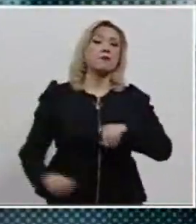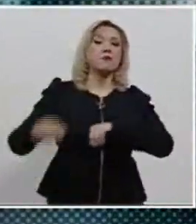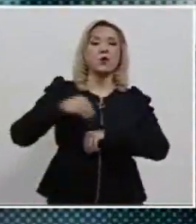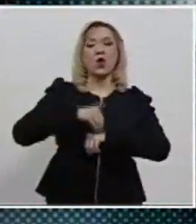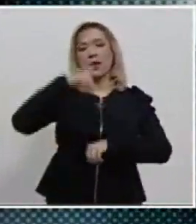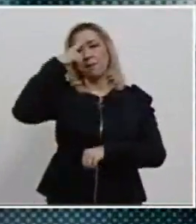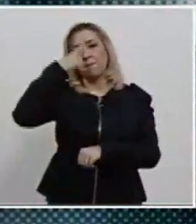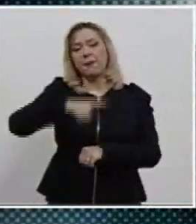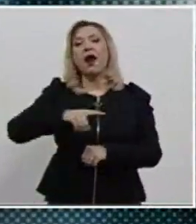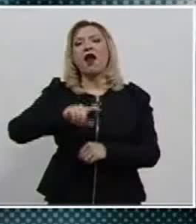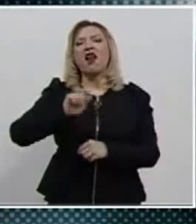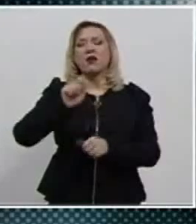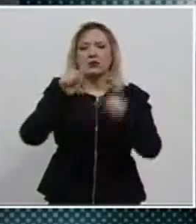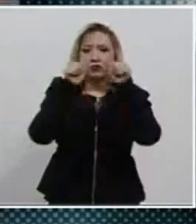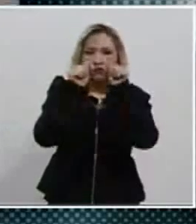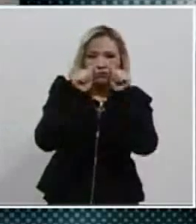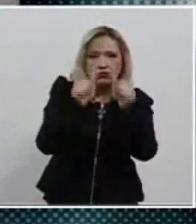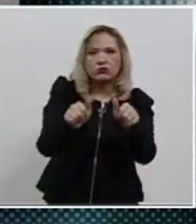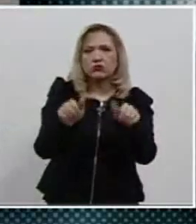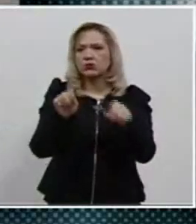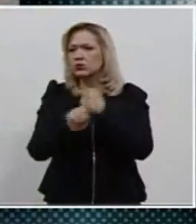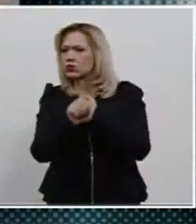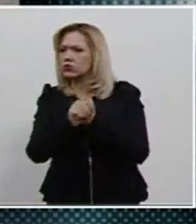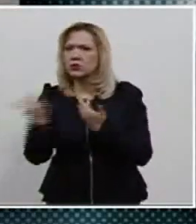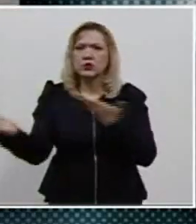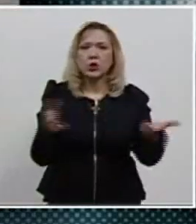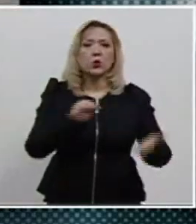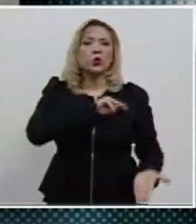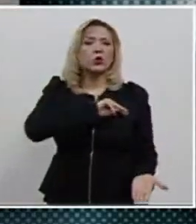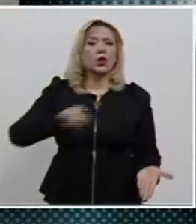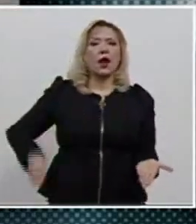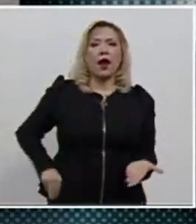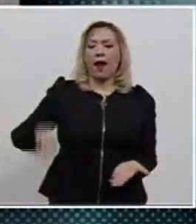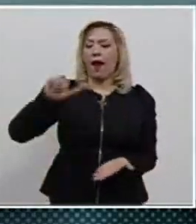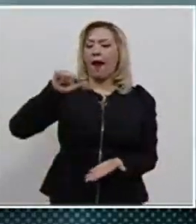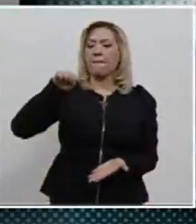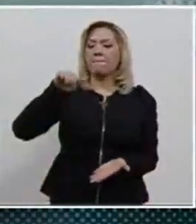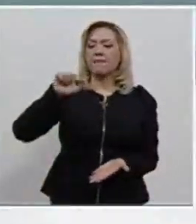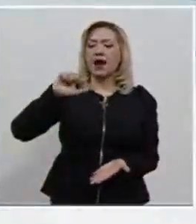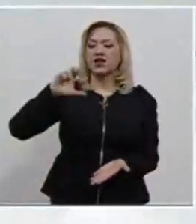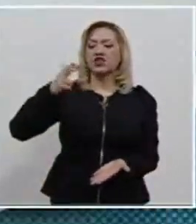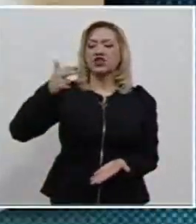Estatal de Justicia Alternativa en el municipio de Amashac de Guerrero.